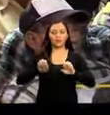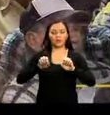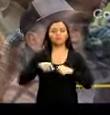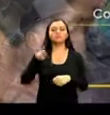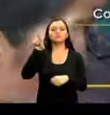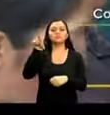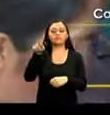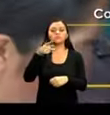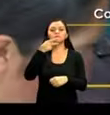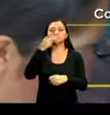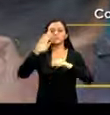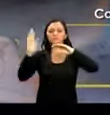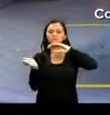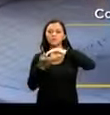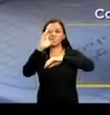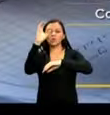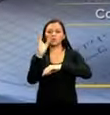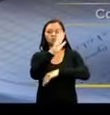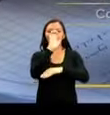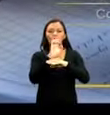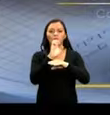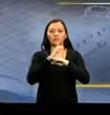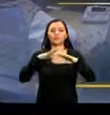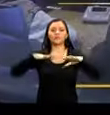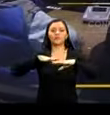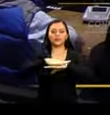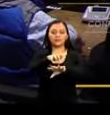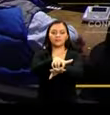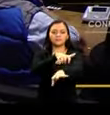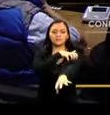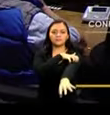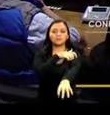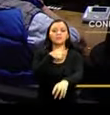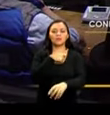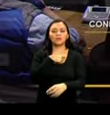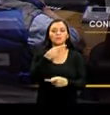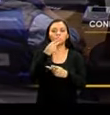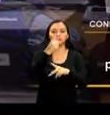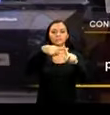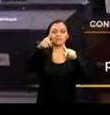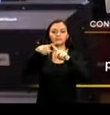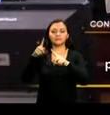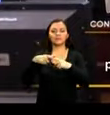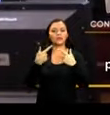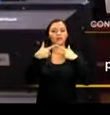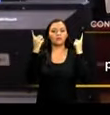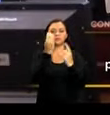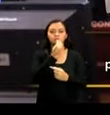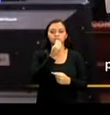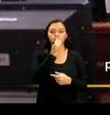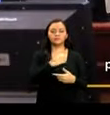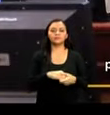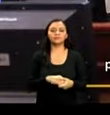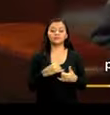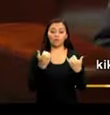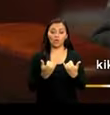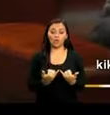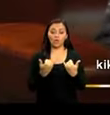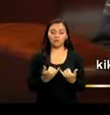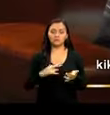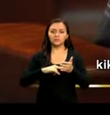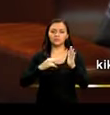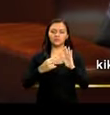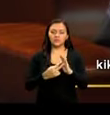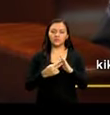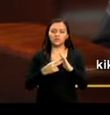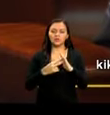Evangélicos, Corporación de Montuvios del Ecuador, Red Agraria y la Conferencia Plurinacional por la Soberanía Alimentaria. Es el